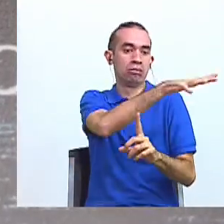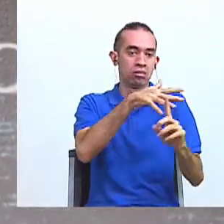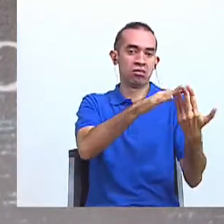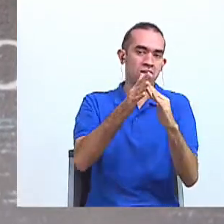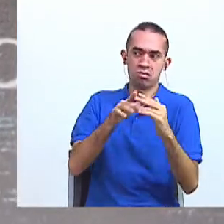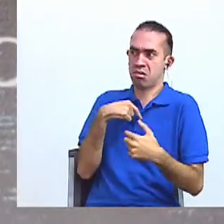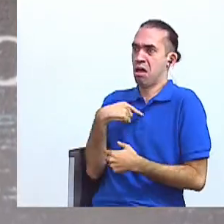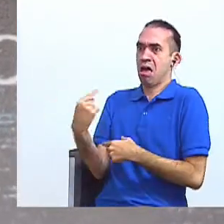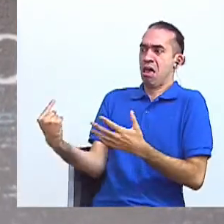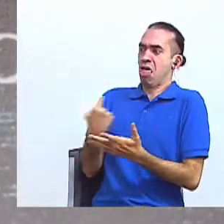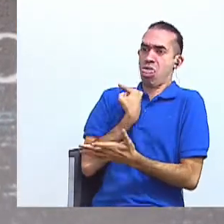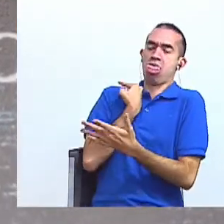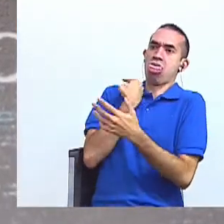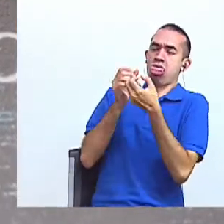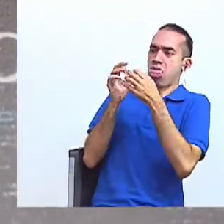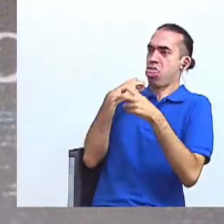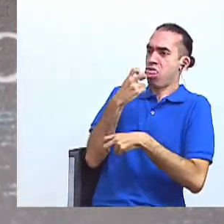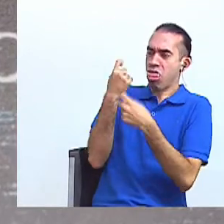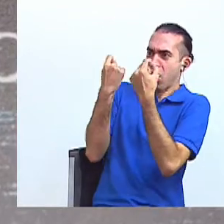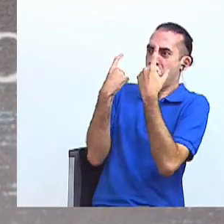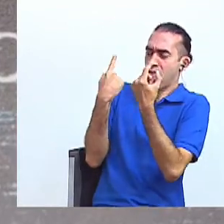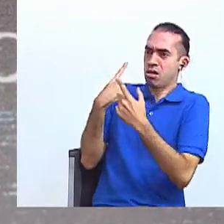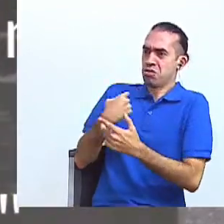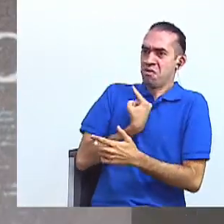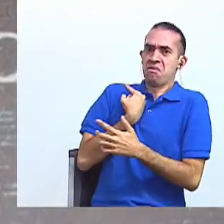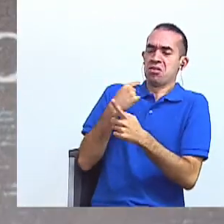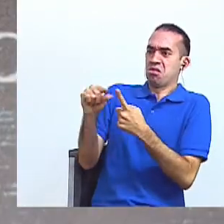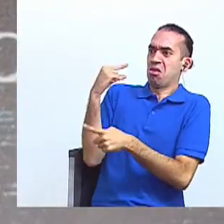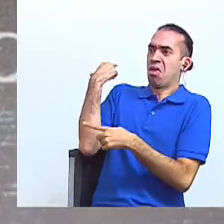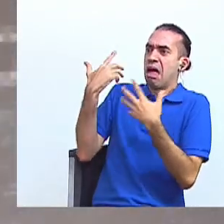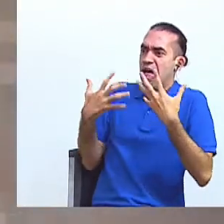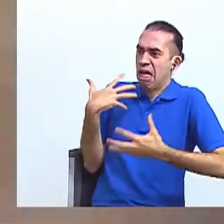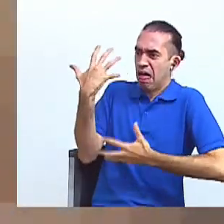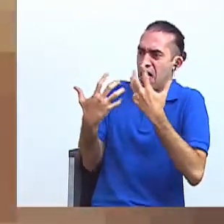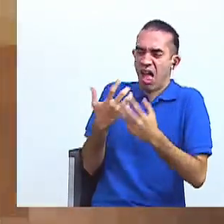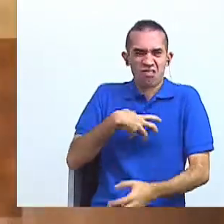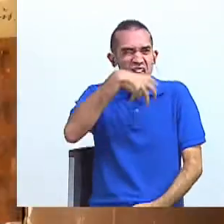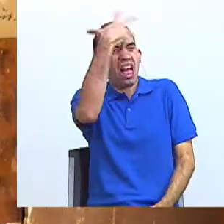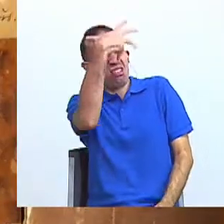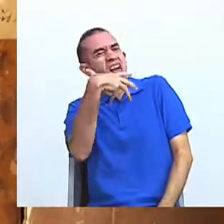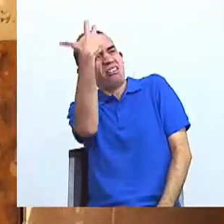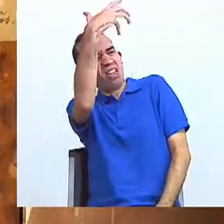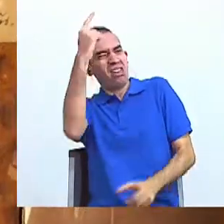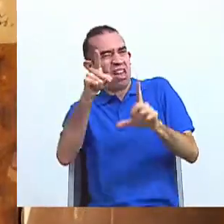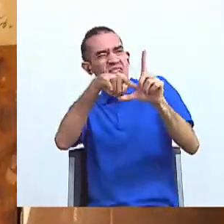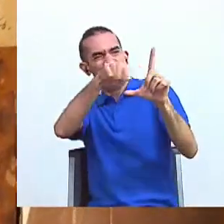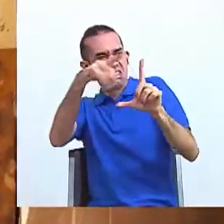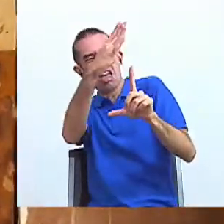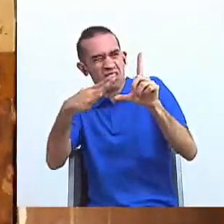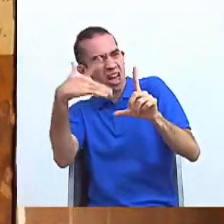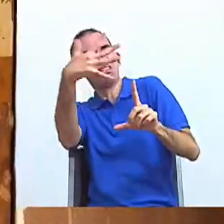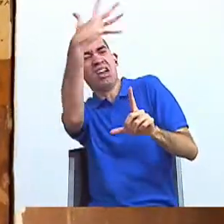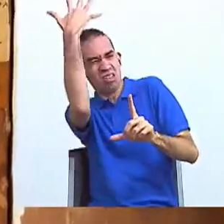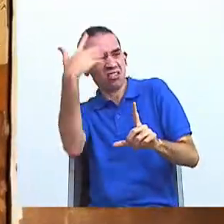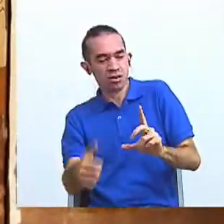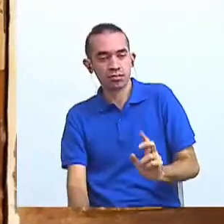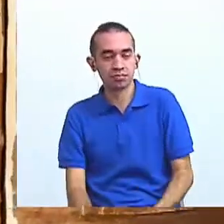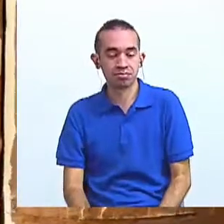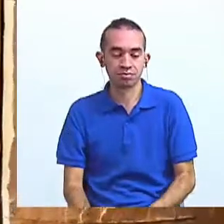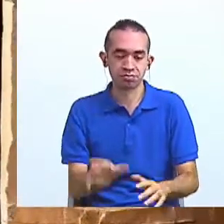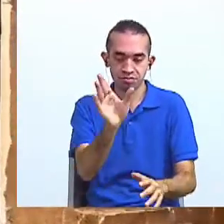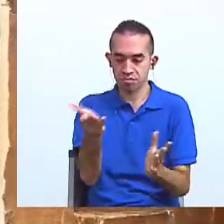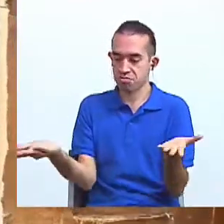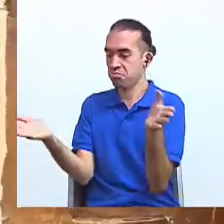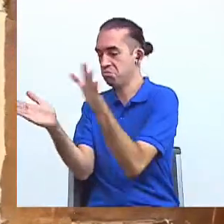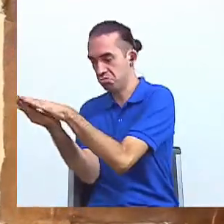recibían como un trabalenguas absurdo o una adjuración incontestable. Los textos de historia, por su parte, le